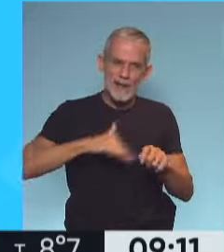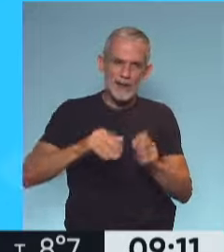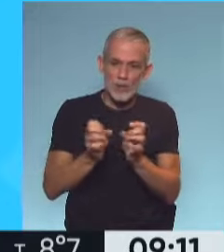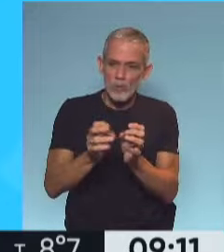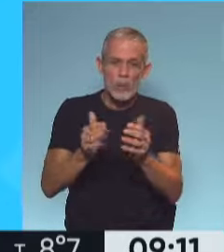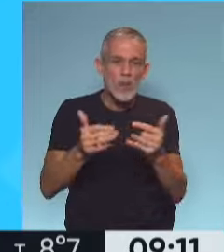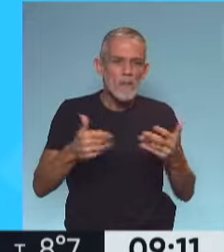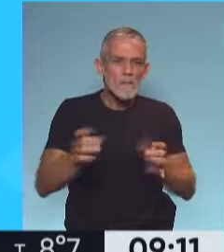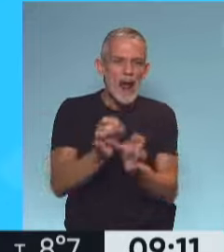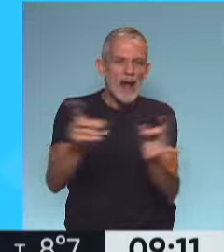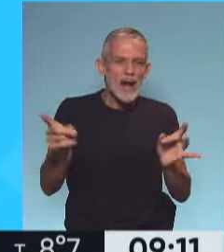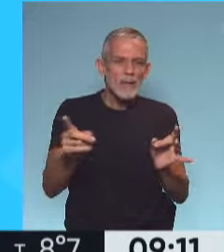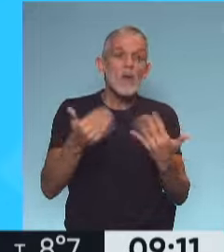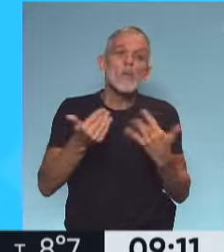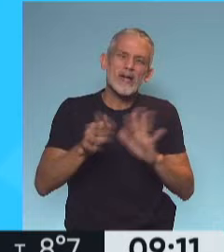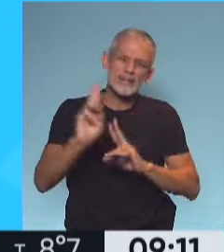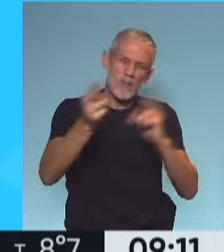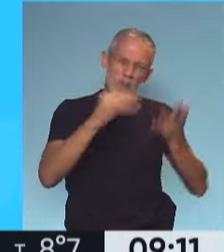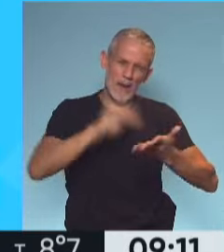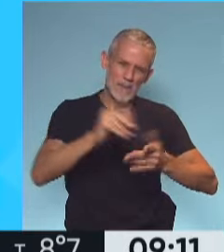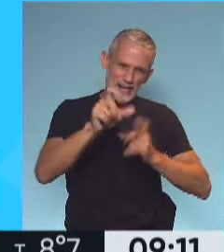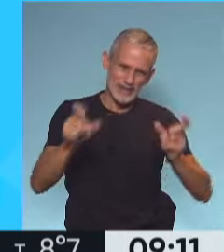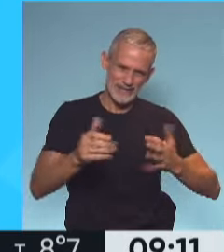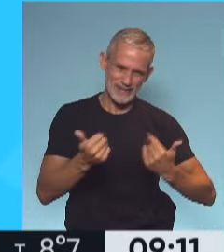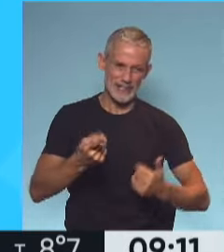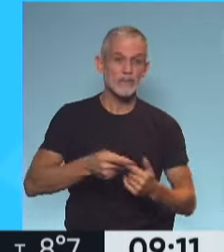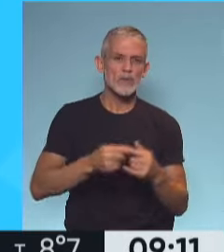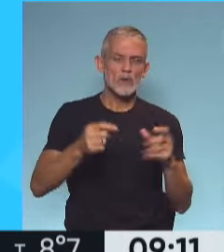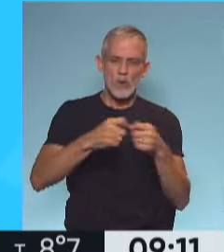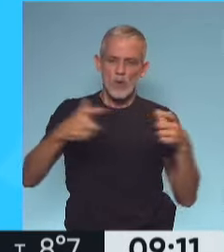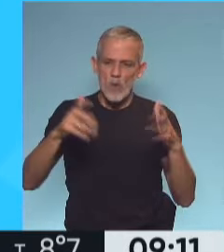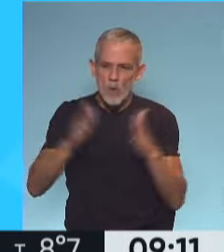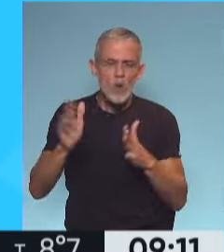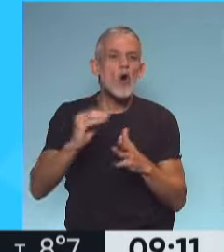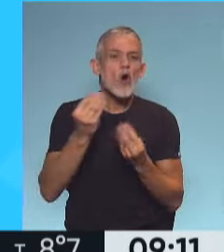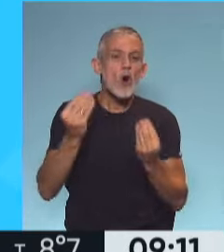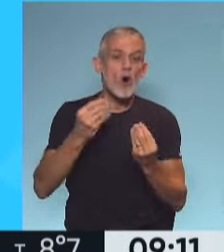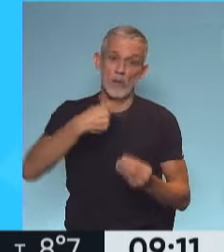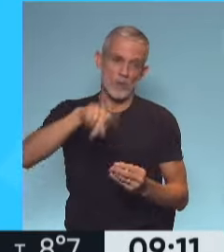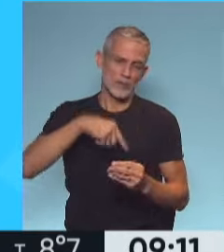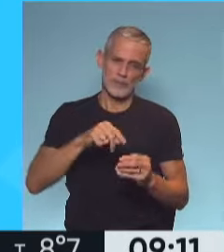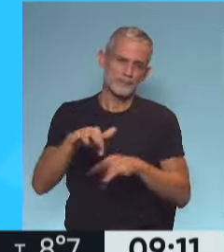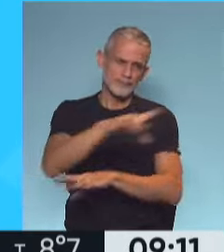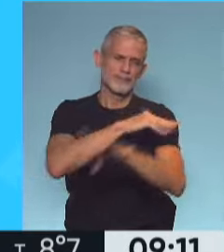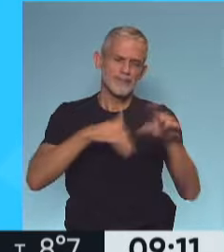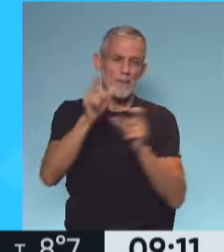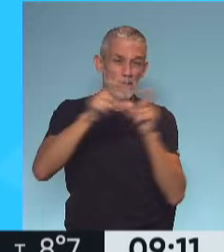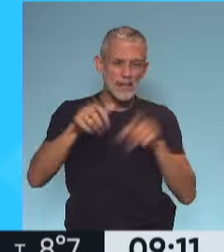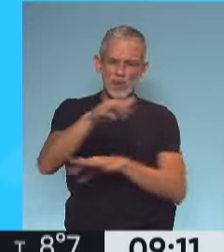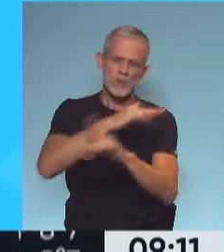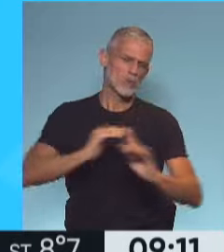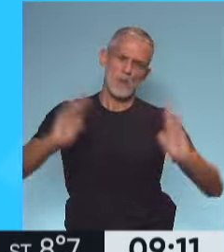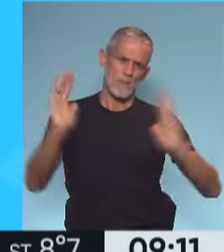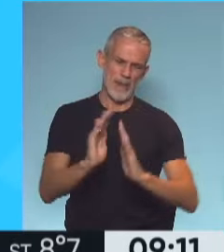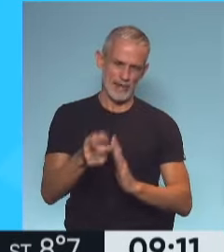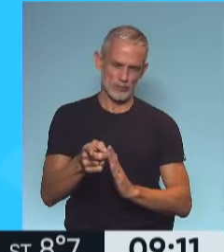transmisibles y posiblemente más letales. Para frenar el aumento de casos, debemos reducir al máximo la circulación